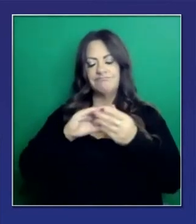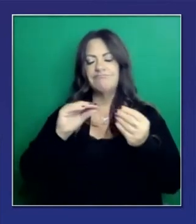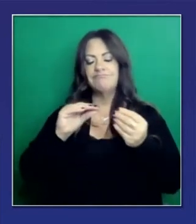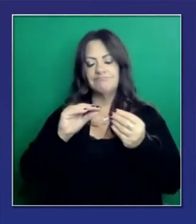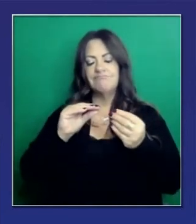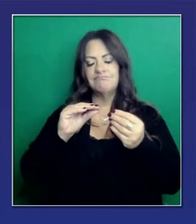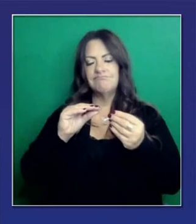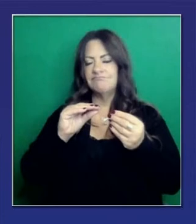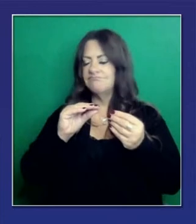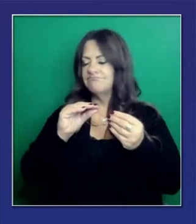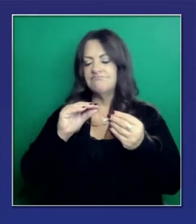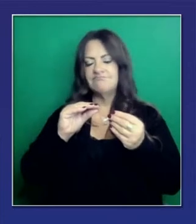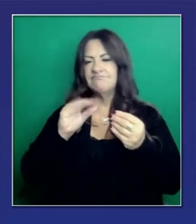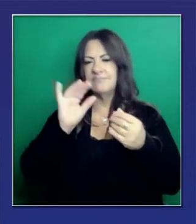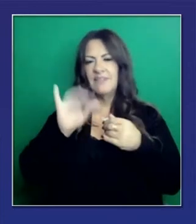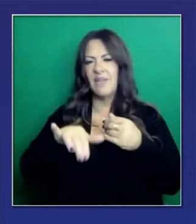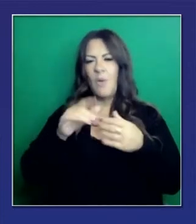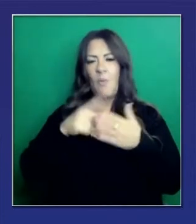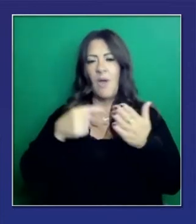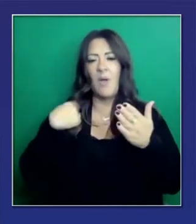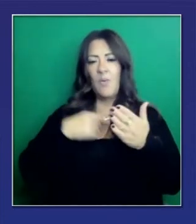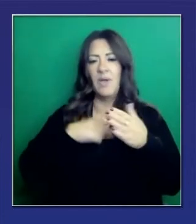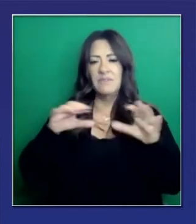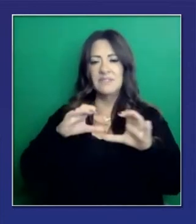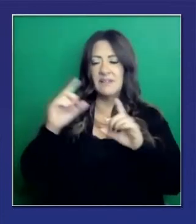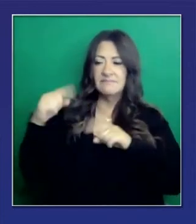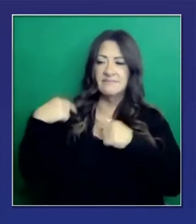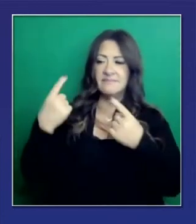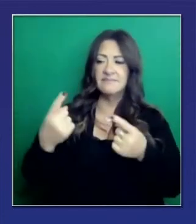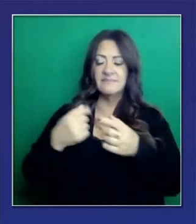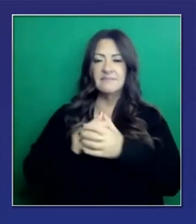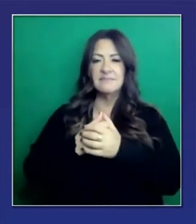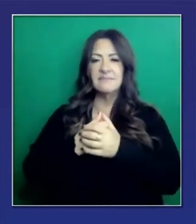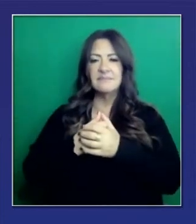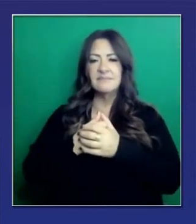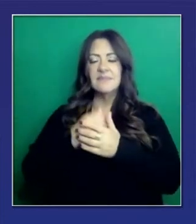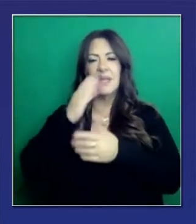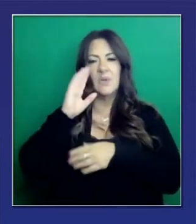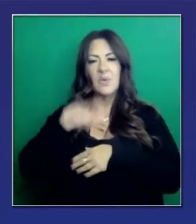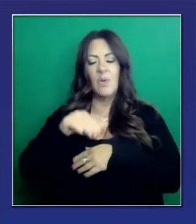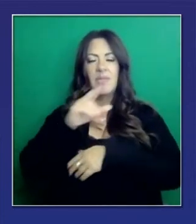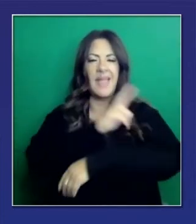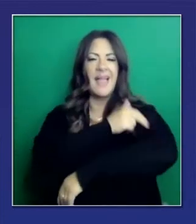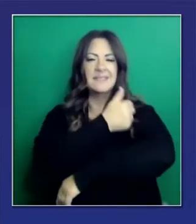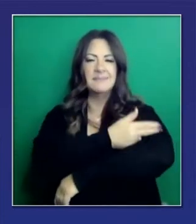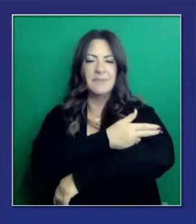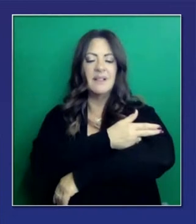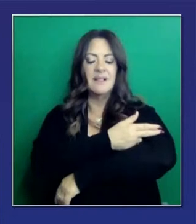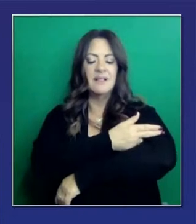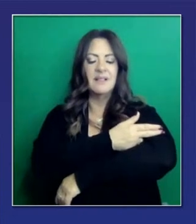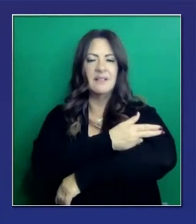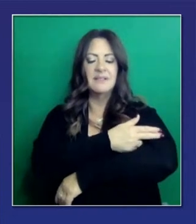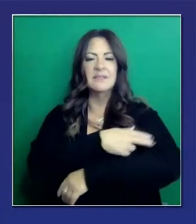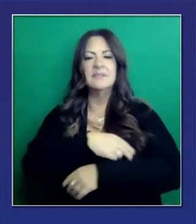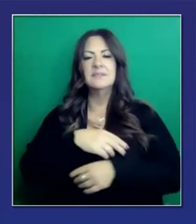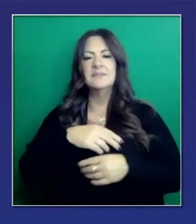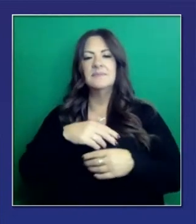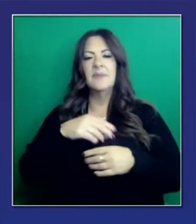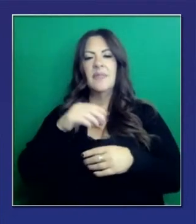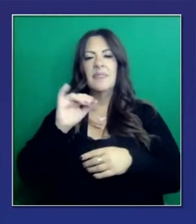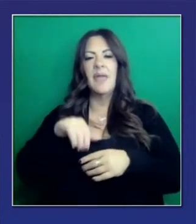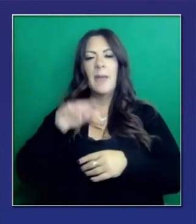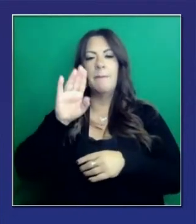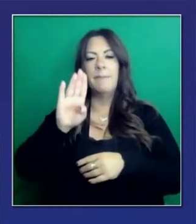agradezco. Ese trabajo que otros han hecho también en Cedar Sinai y USCF en cuanto a estos casos